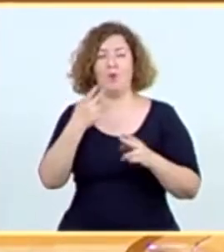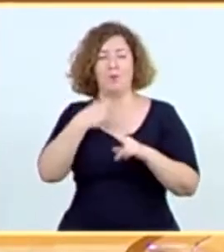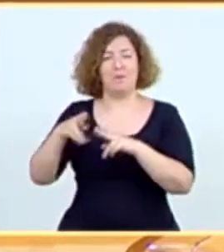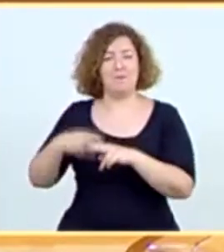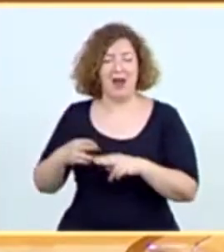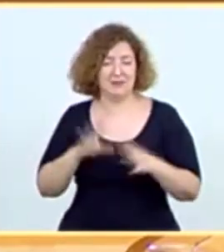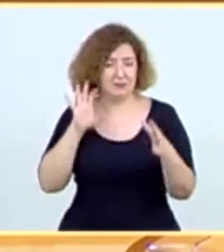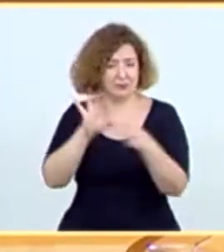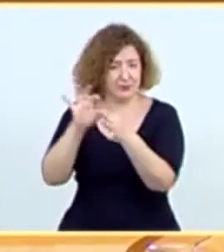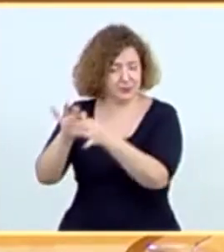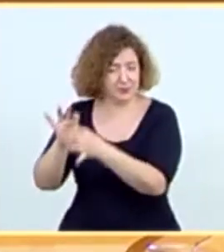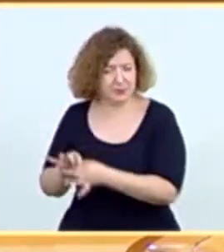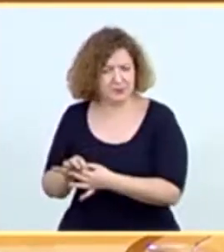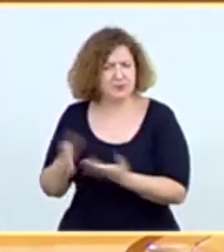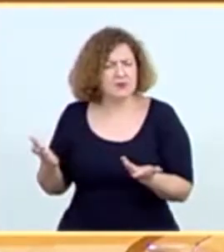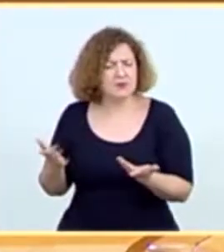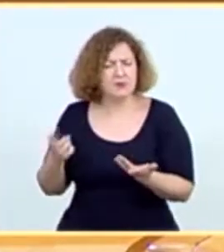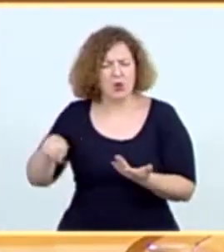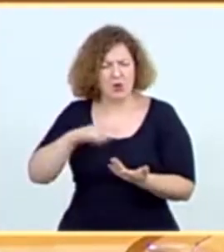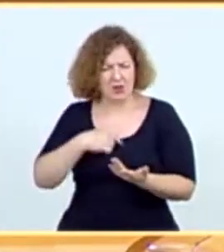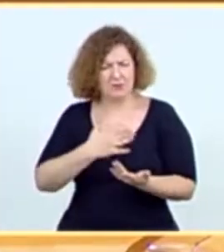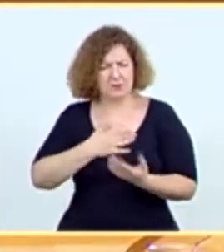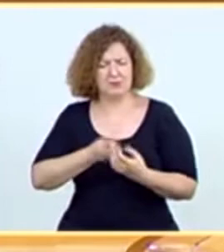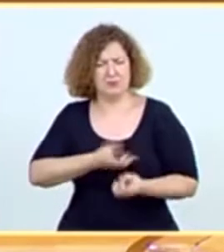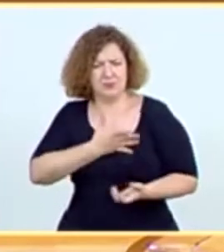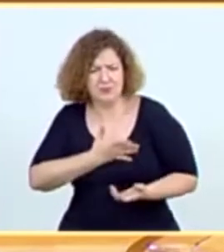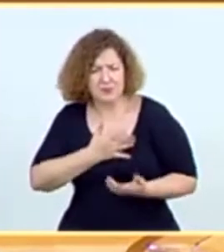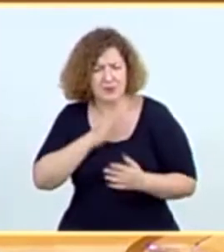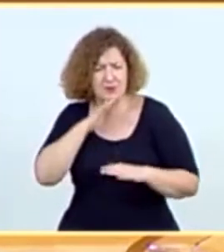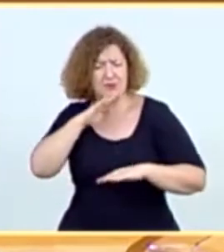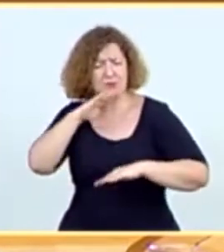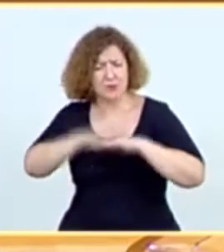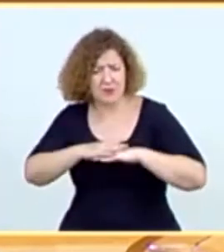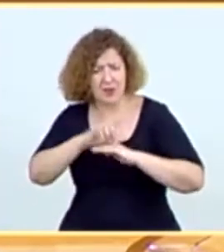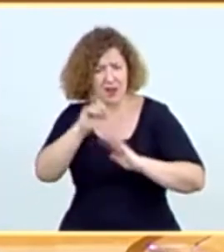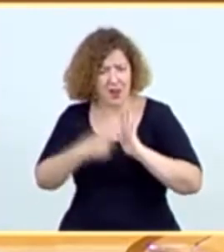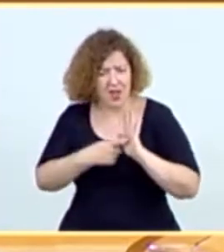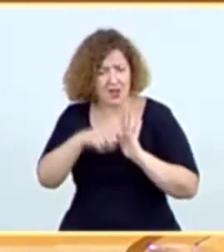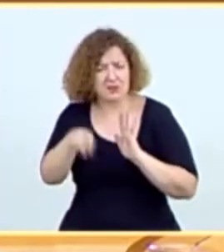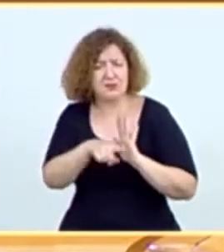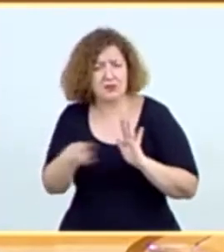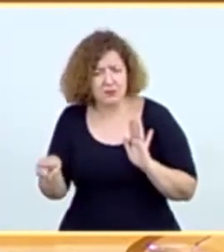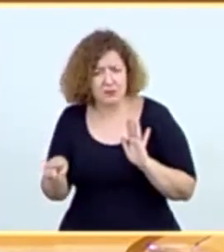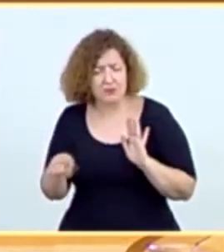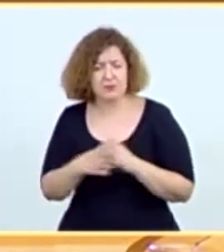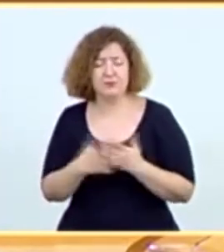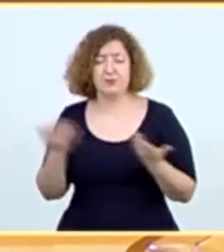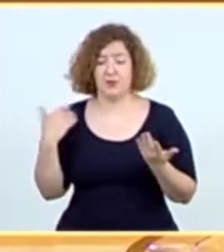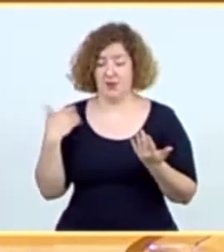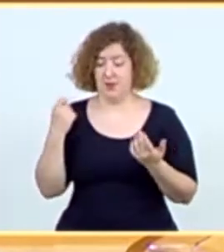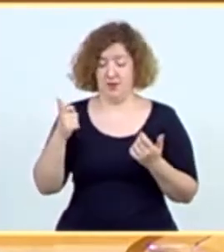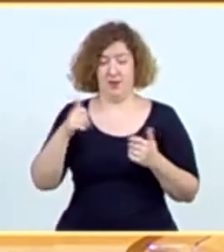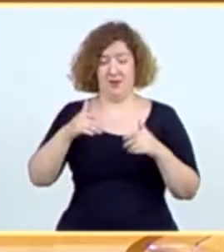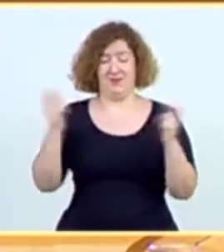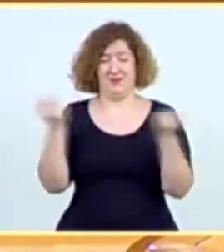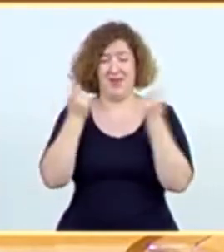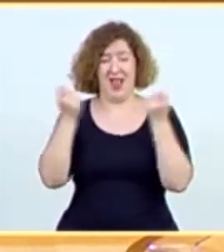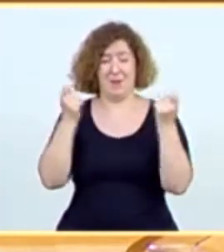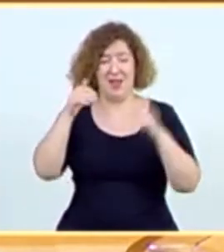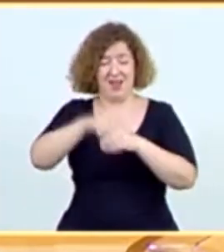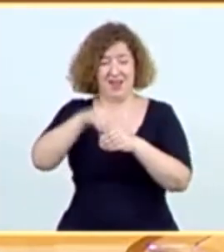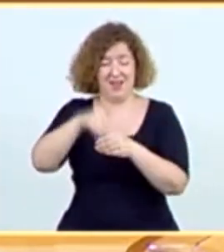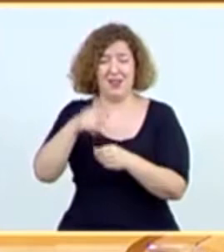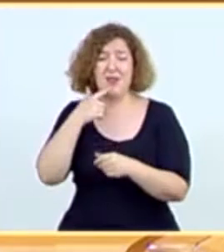cumplir con la ley? La última noticia ha sido justo unas horas antes del comienzo de la campaña. Los gobiernos vasco y español nos